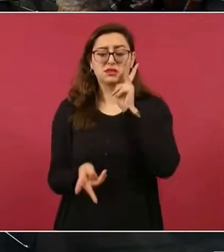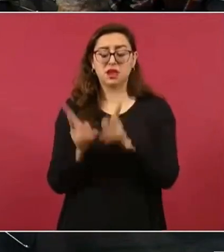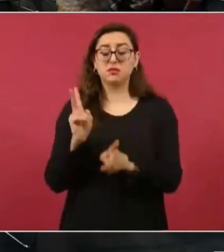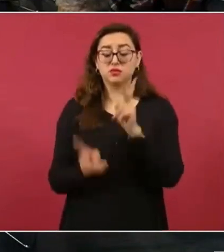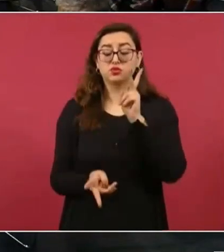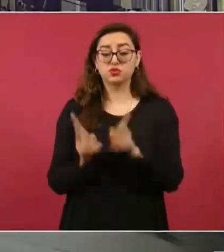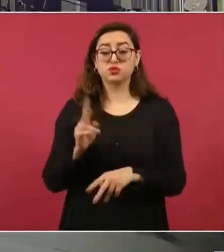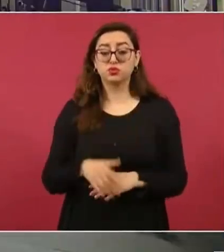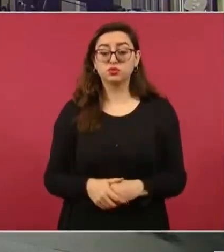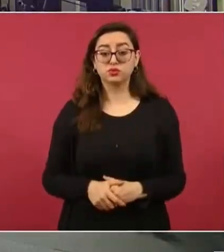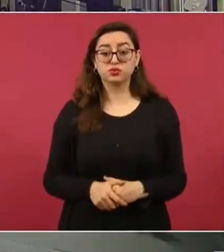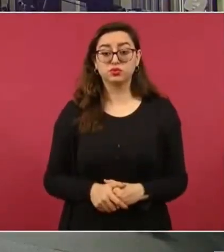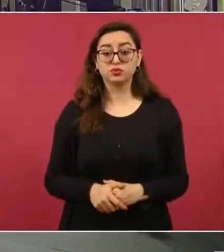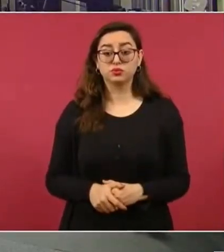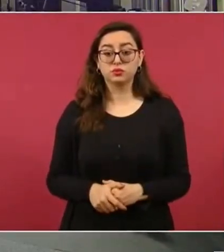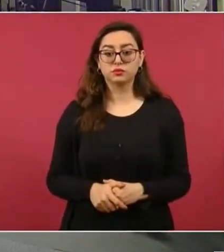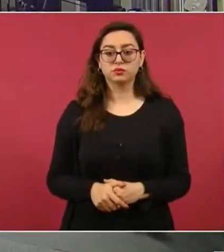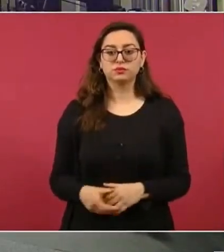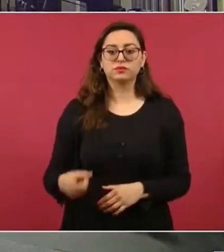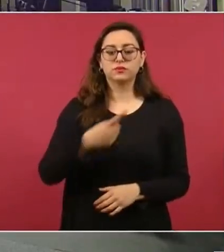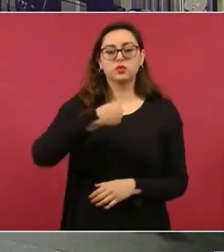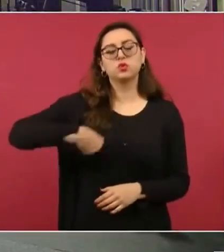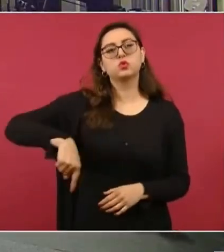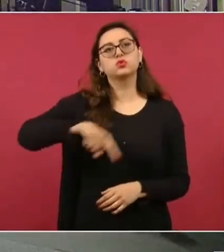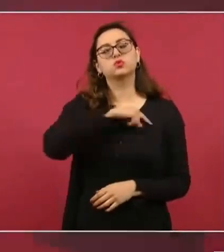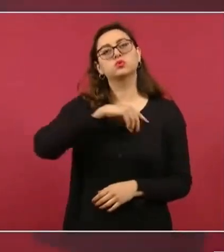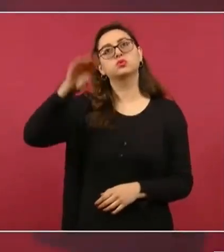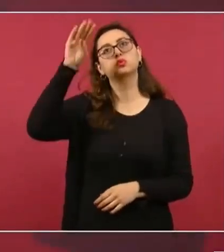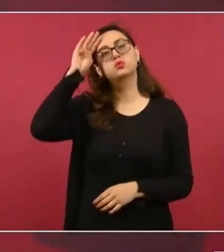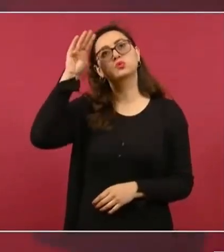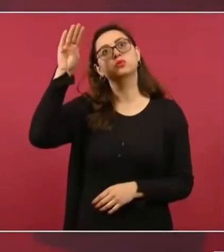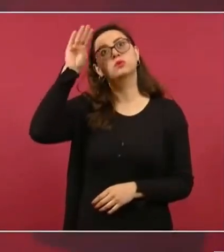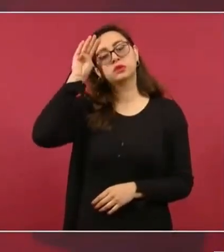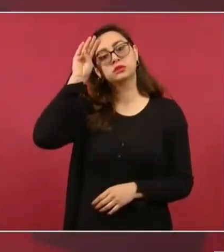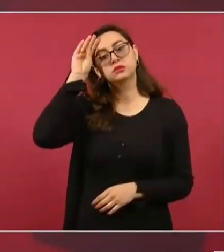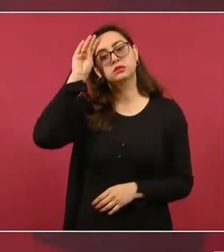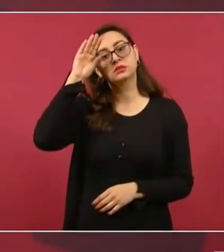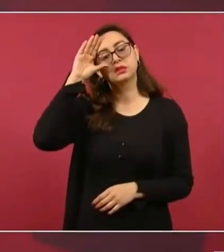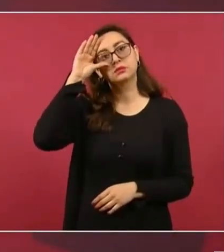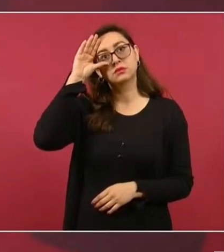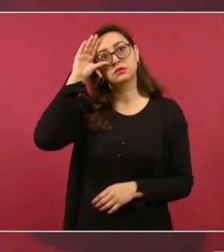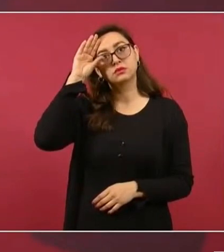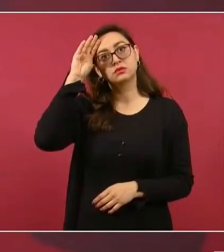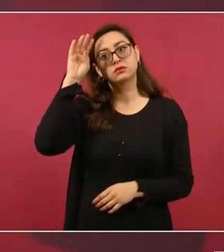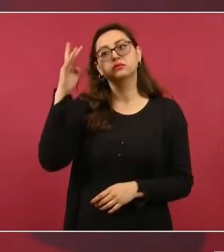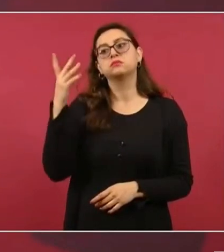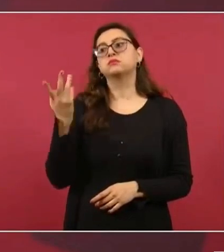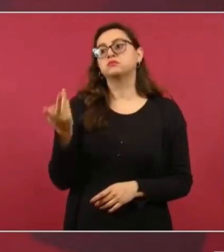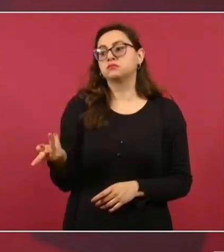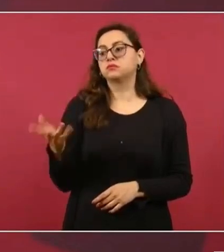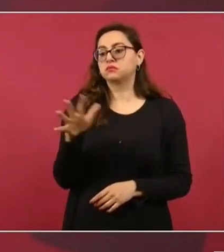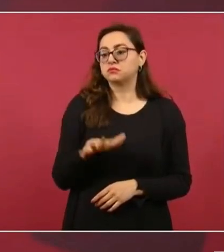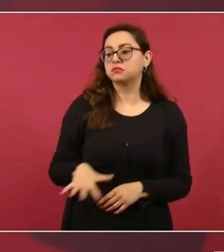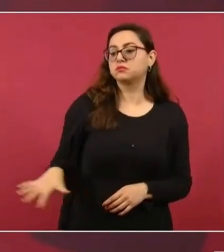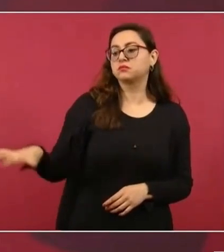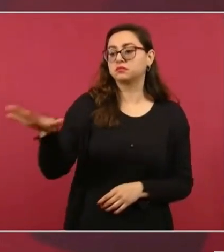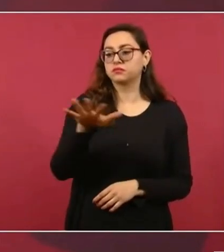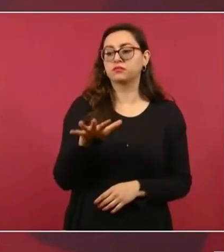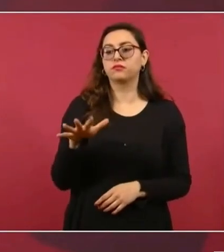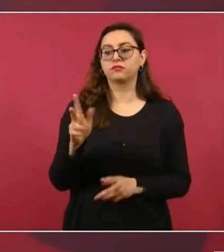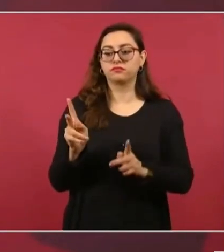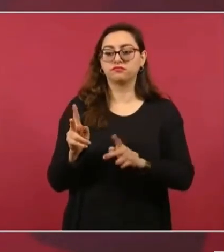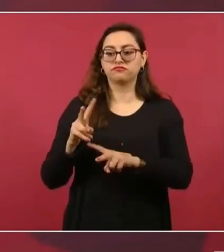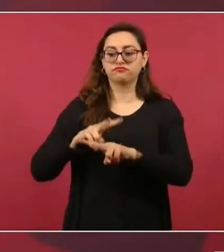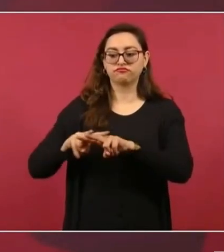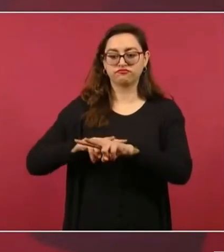Y no descartamos la posibilidad de la construcción del